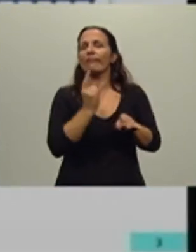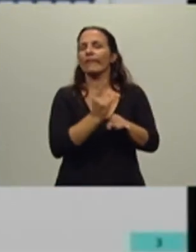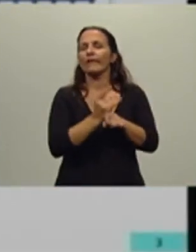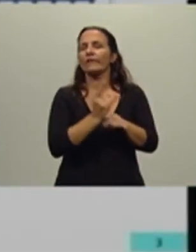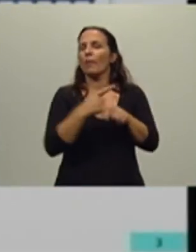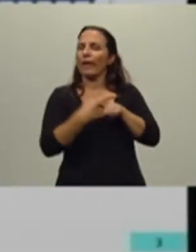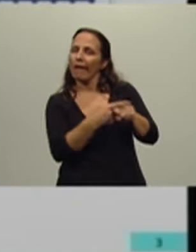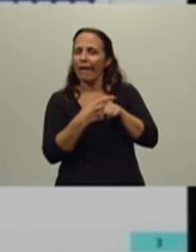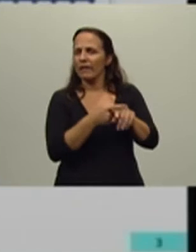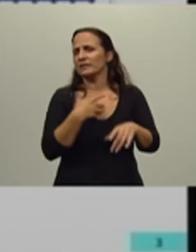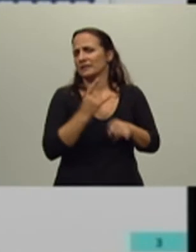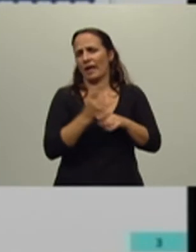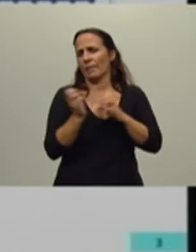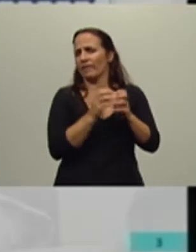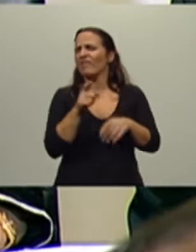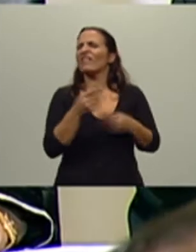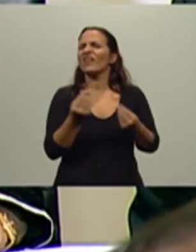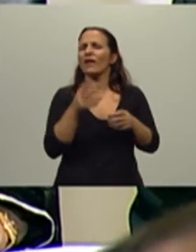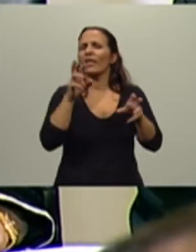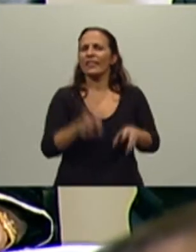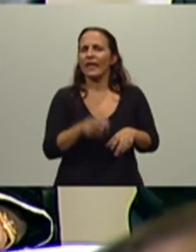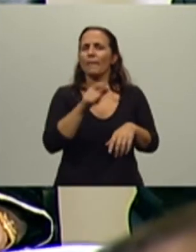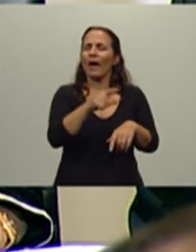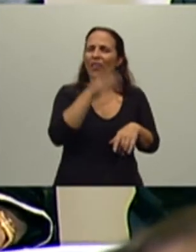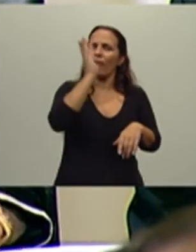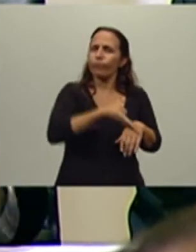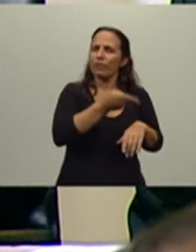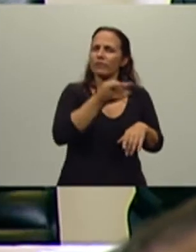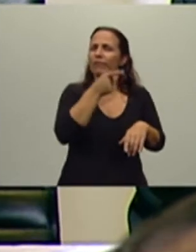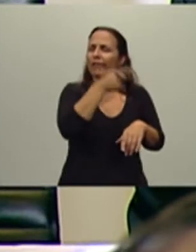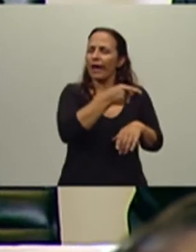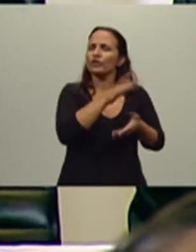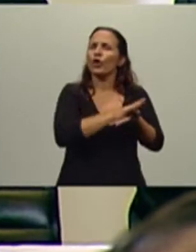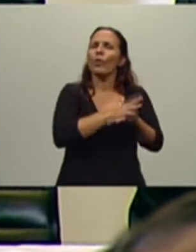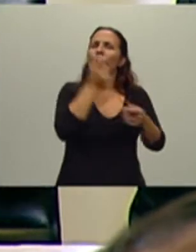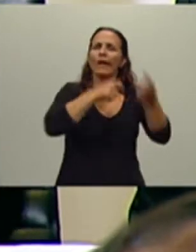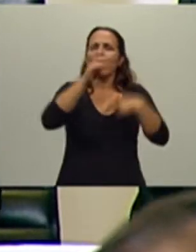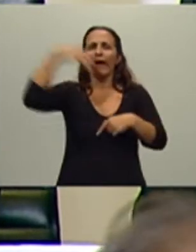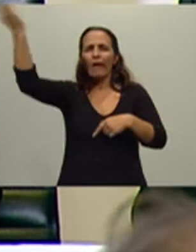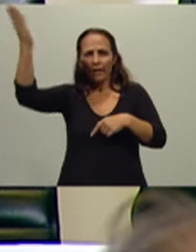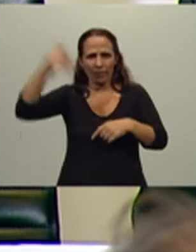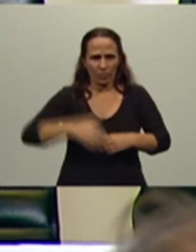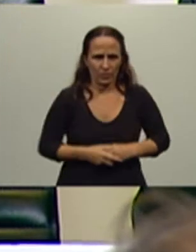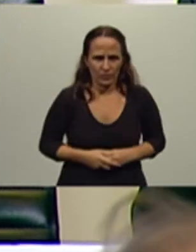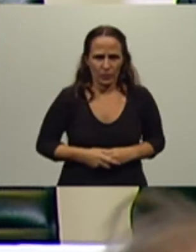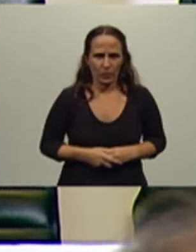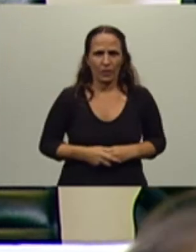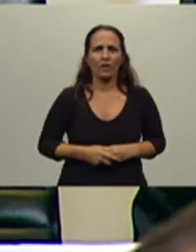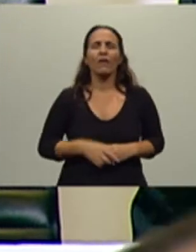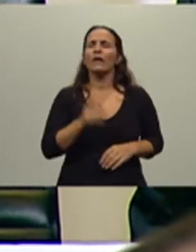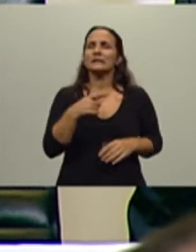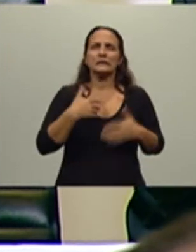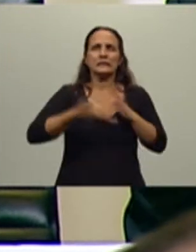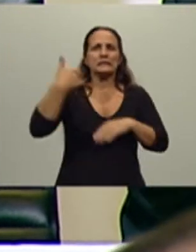siempre, con el tema de las alícuotas famosas de los derechos de exportación, lo cual generó un gran